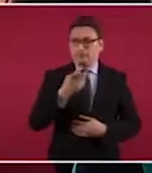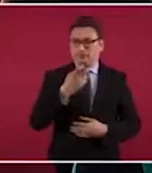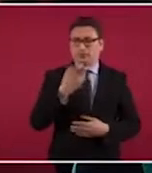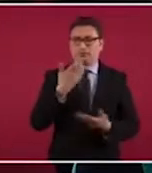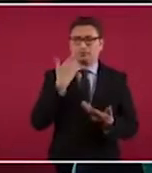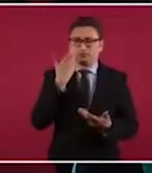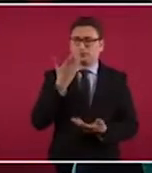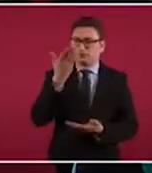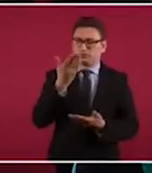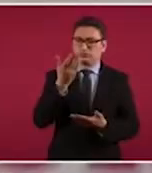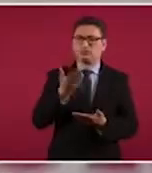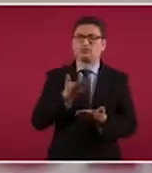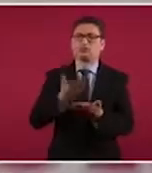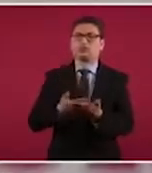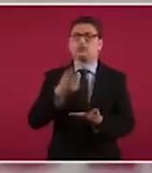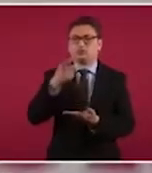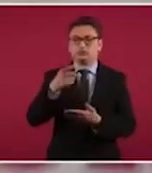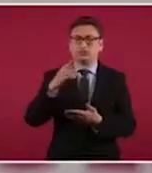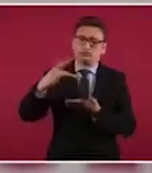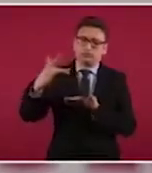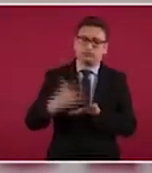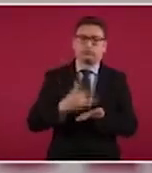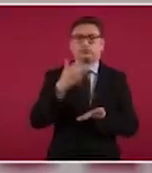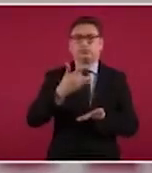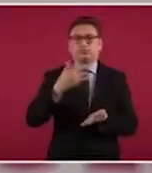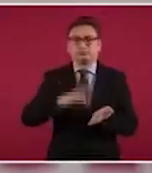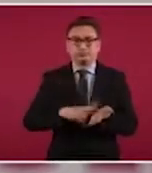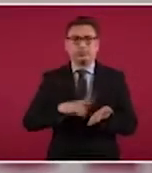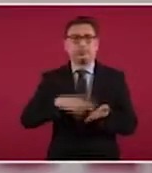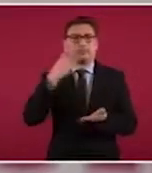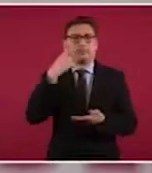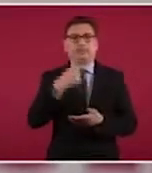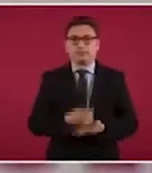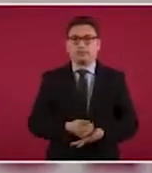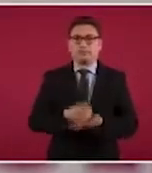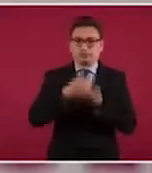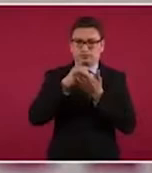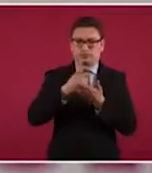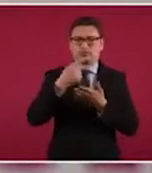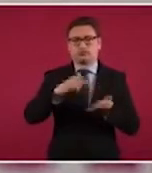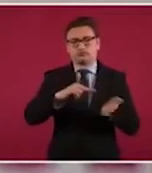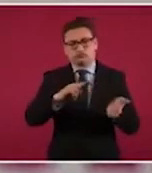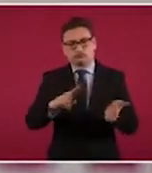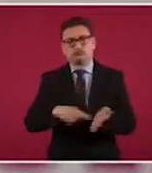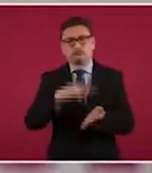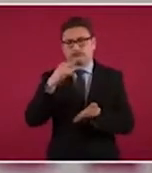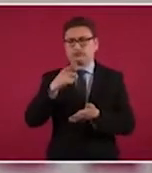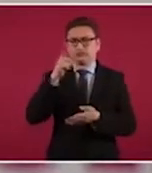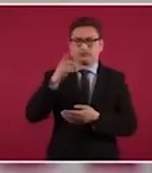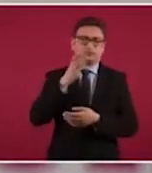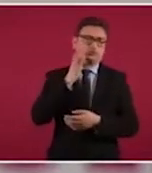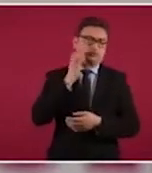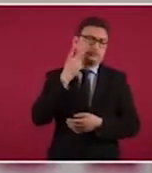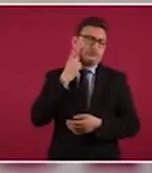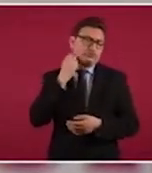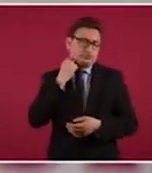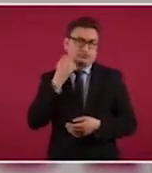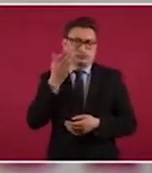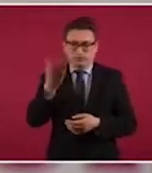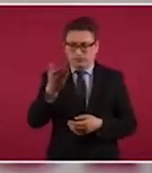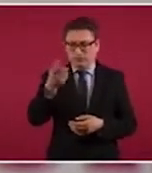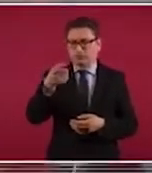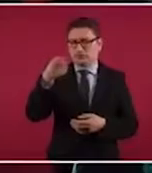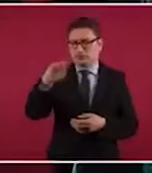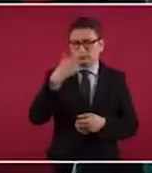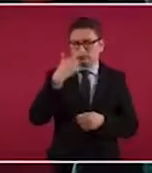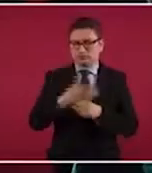Le solicito su valioso apoyo para contribuir a la ratificación del tratado en la Cámara que usted honorablemente preside.